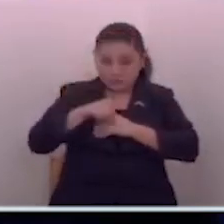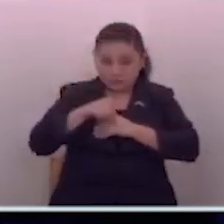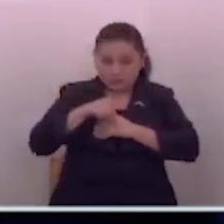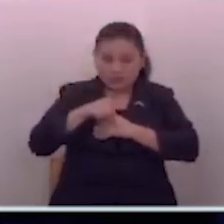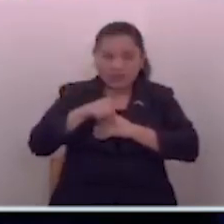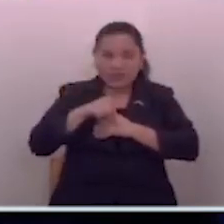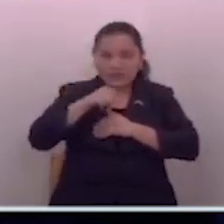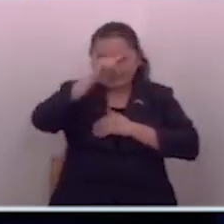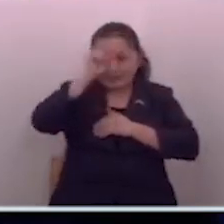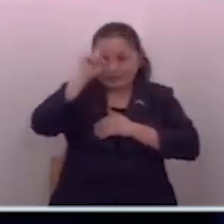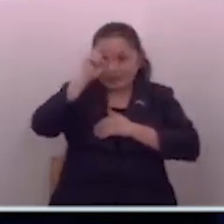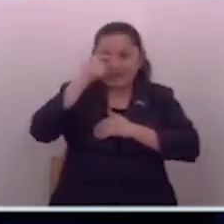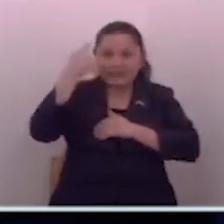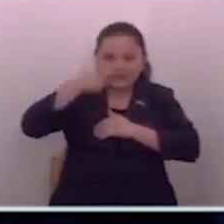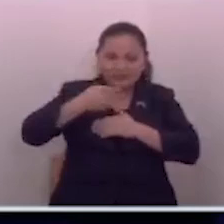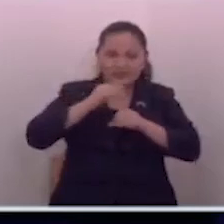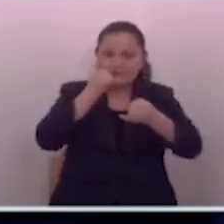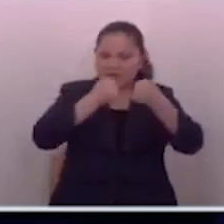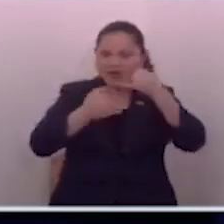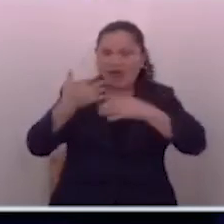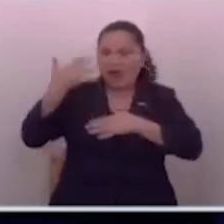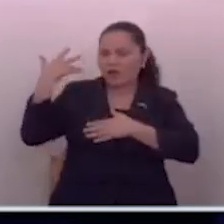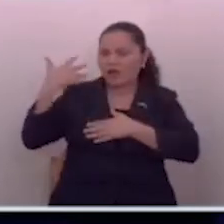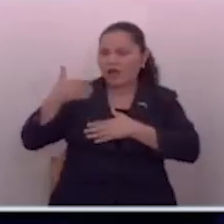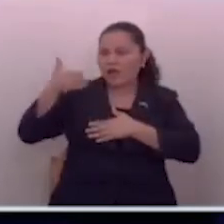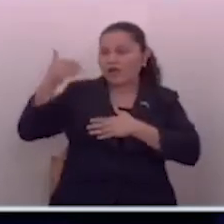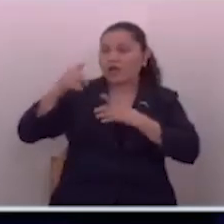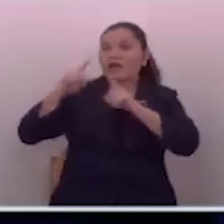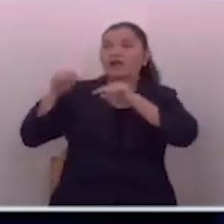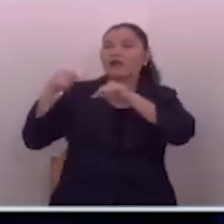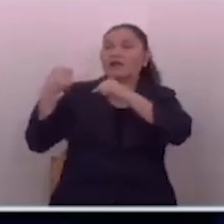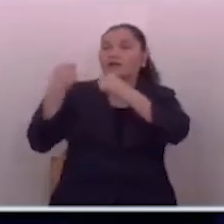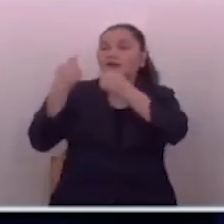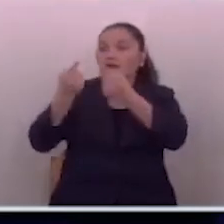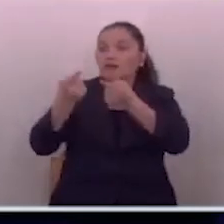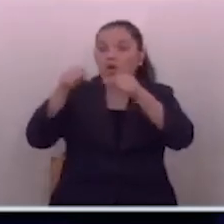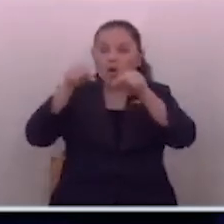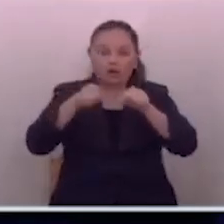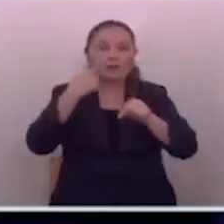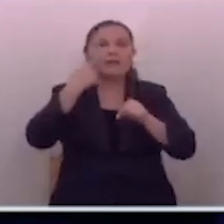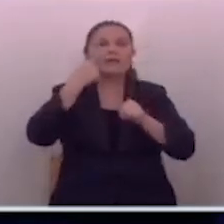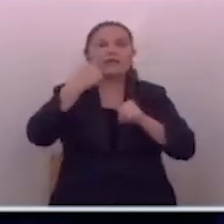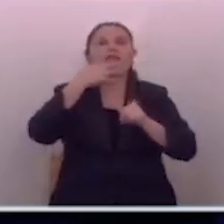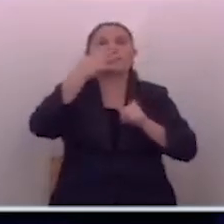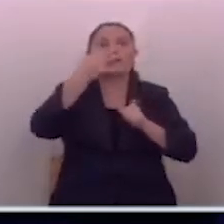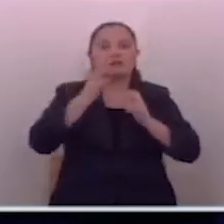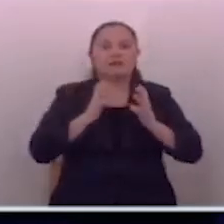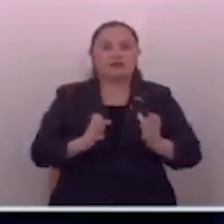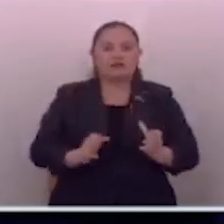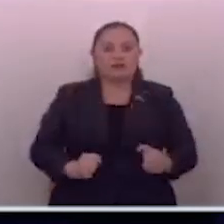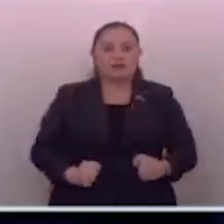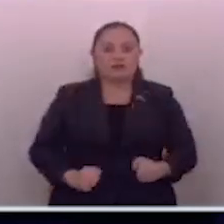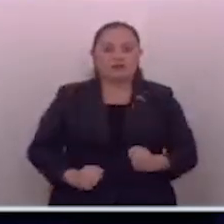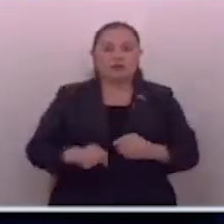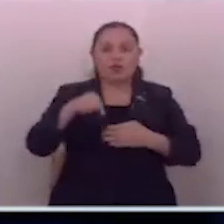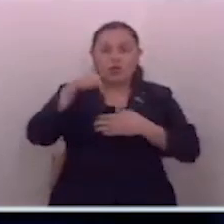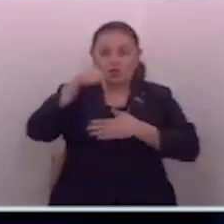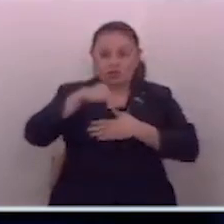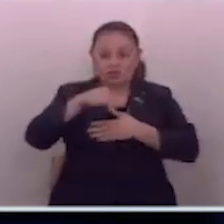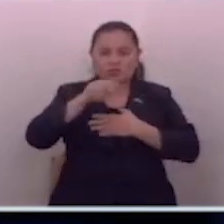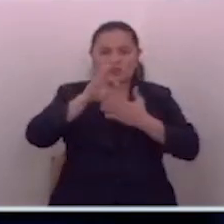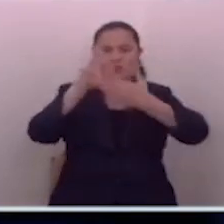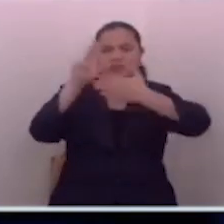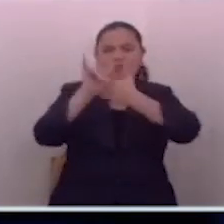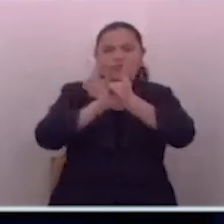haberse hecho de hace muchos años. Y hasta ahora, se está viendo que este gobierno, un